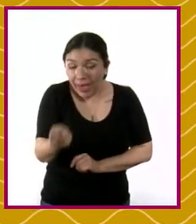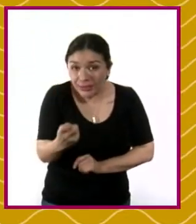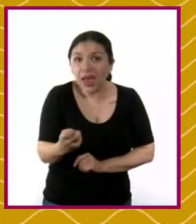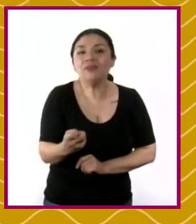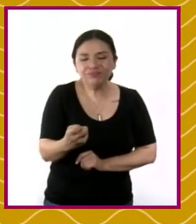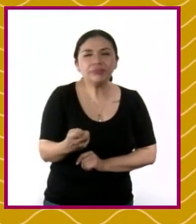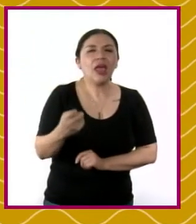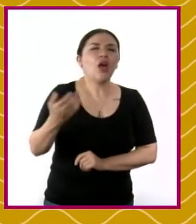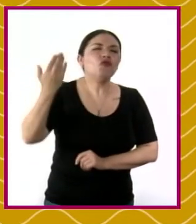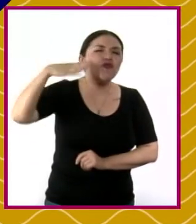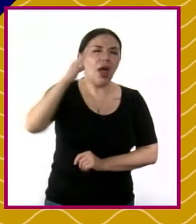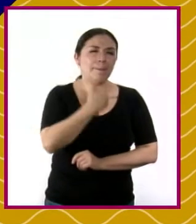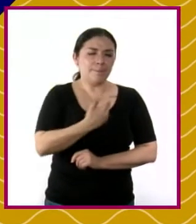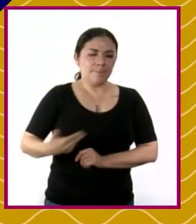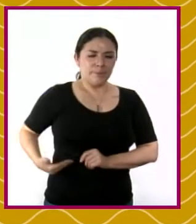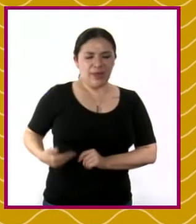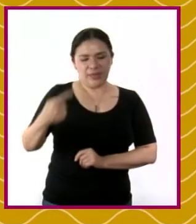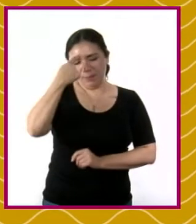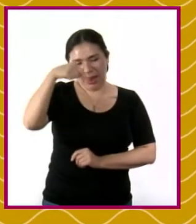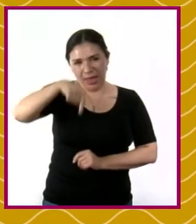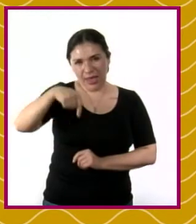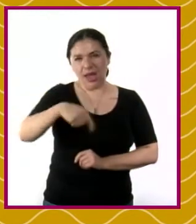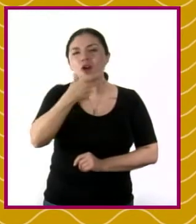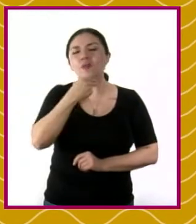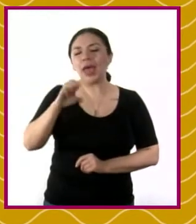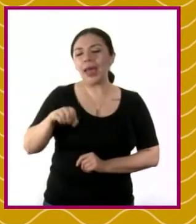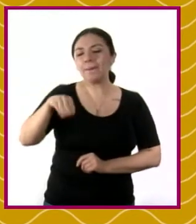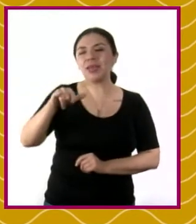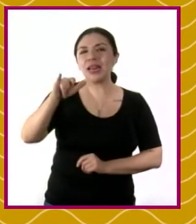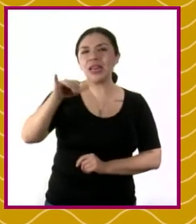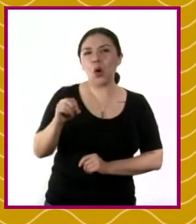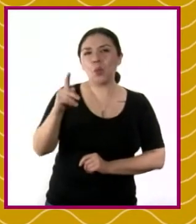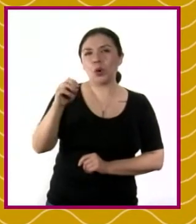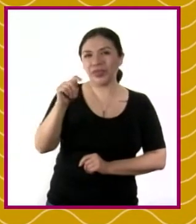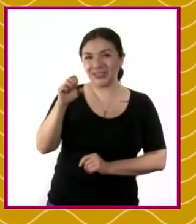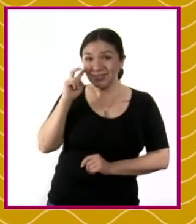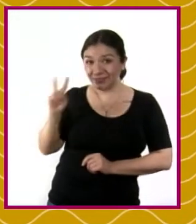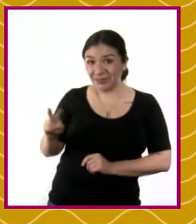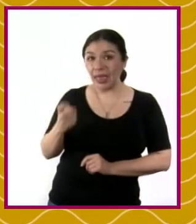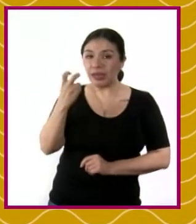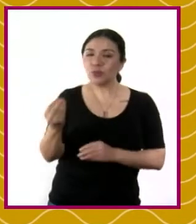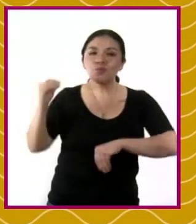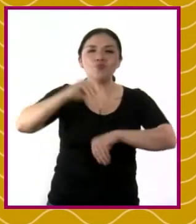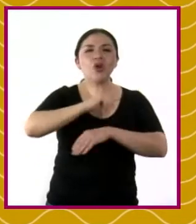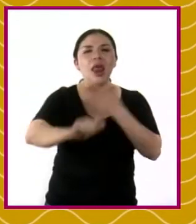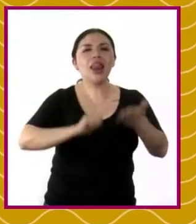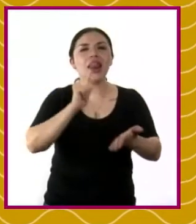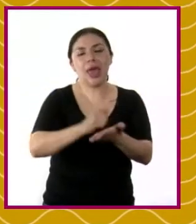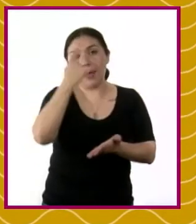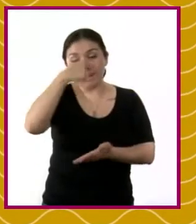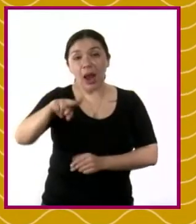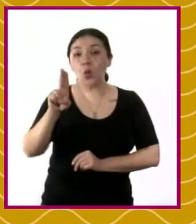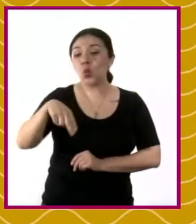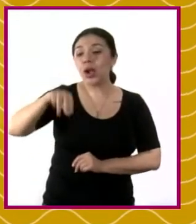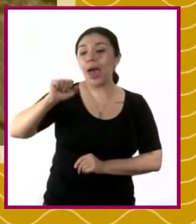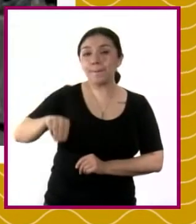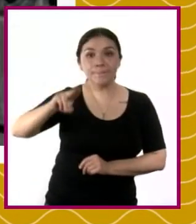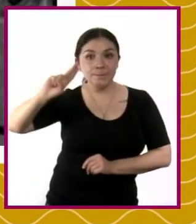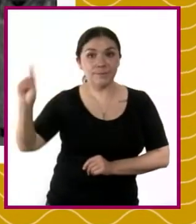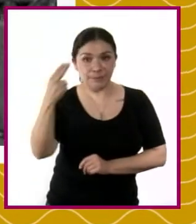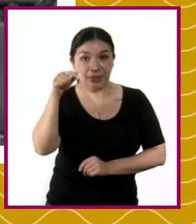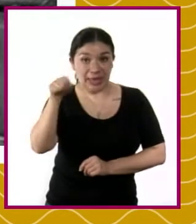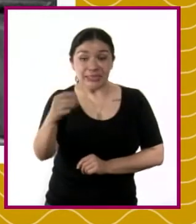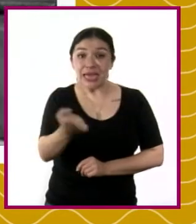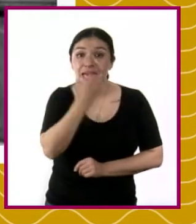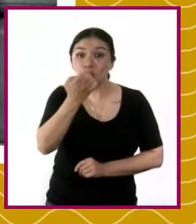el entonces presidente de la República, Emilio Portes Gil, promulgó la Ley Orgánica de la UNAM, en el que